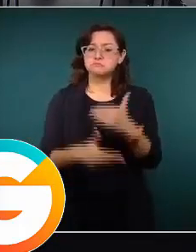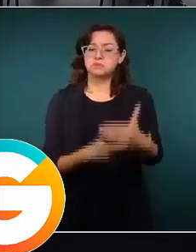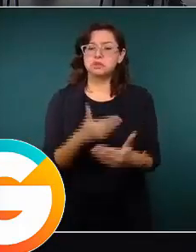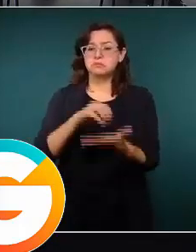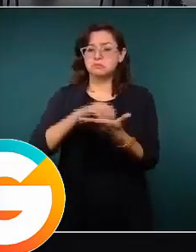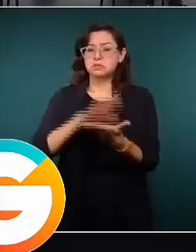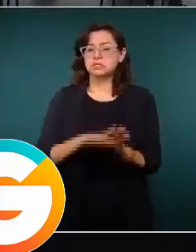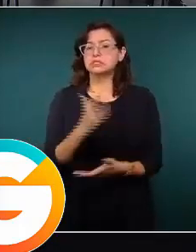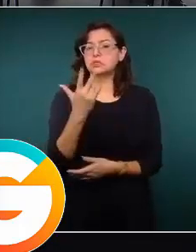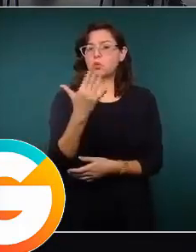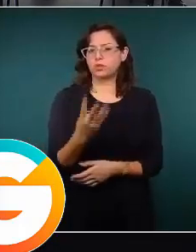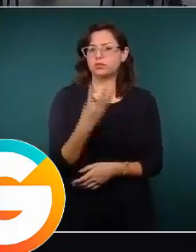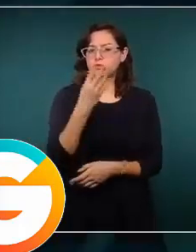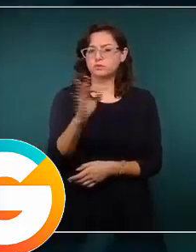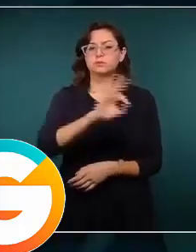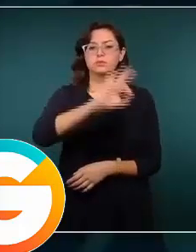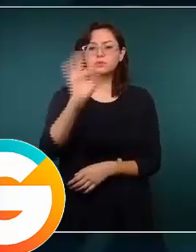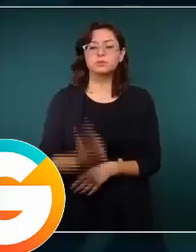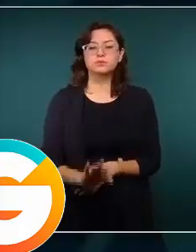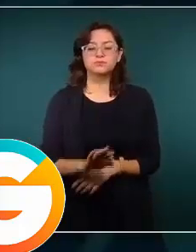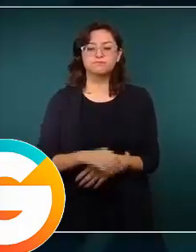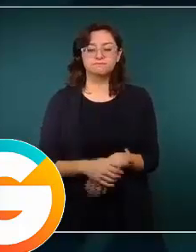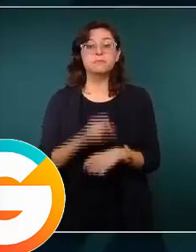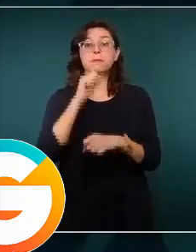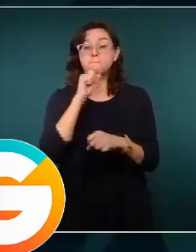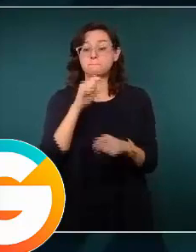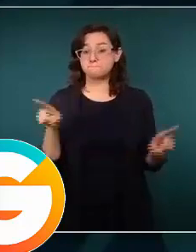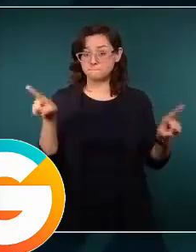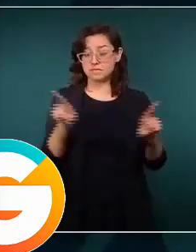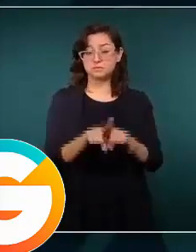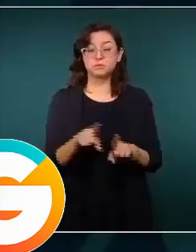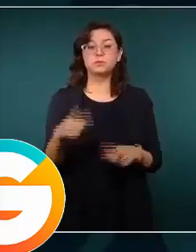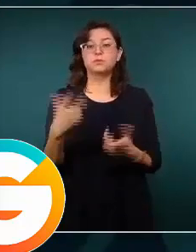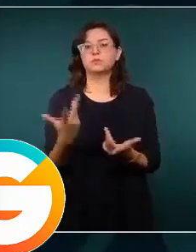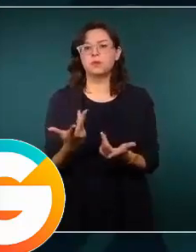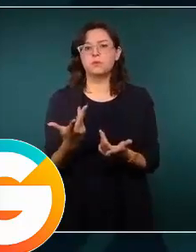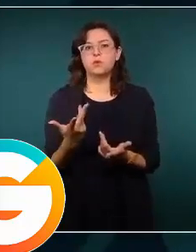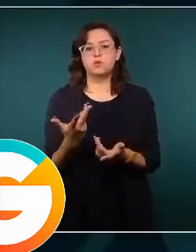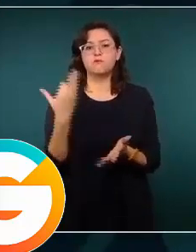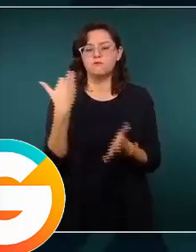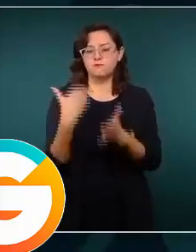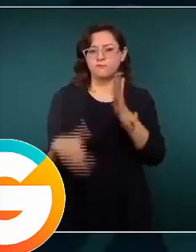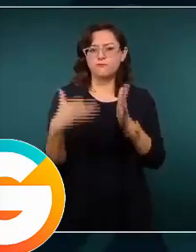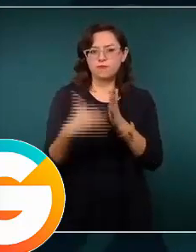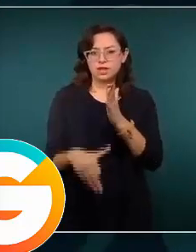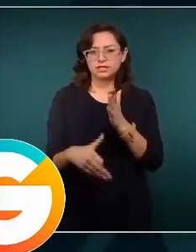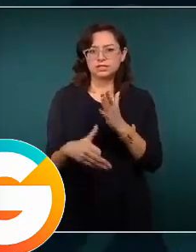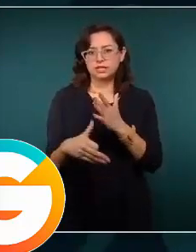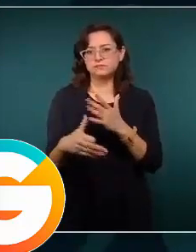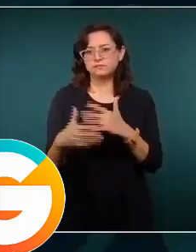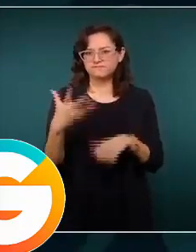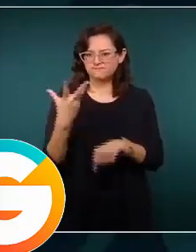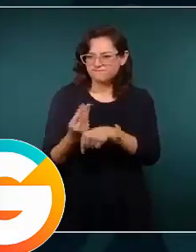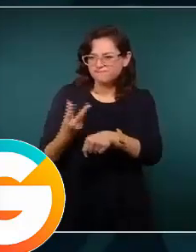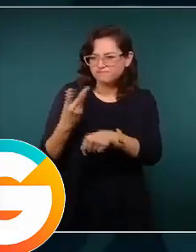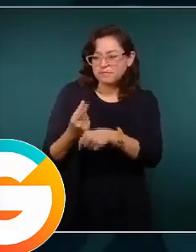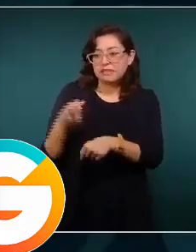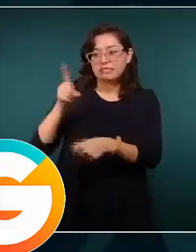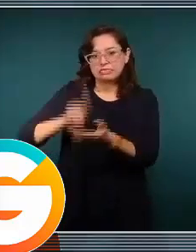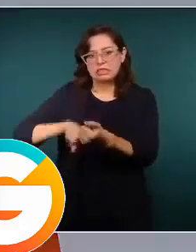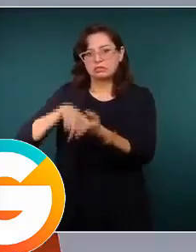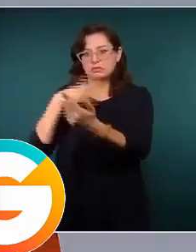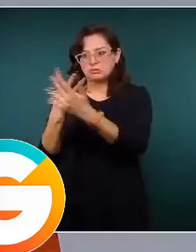este registro y por supuesto todo un tema de fortalecer las acciones para que no se lleven a cabo ya estas acciones dentro